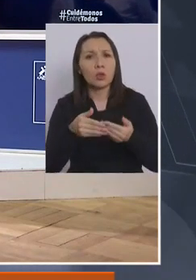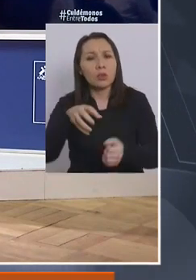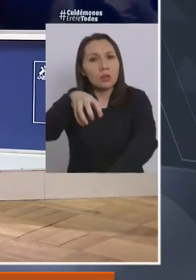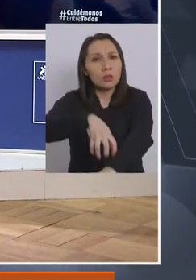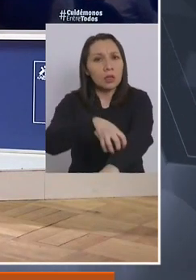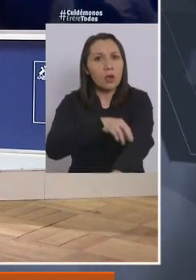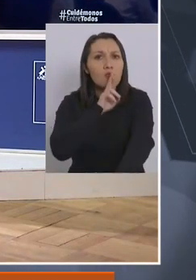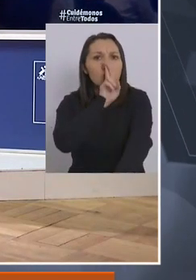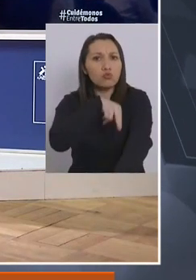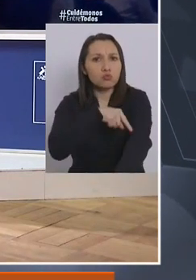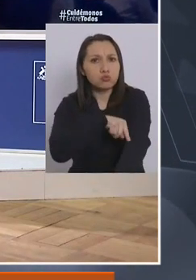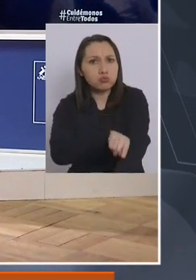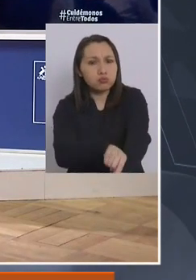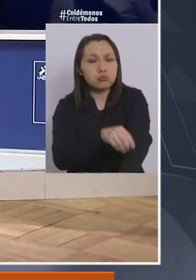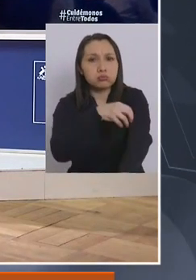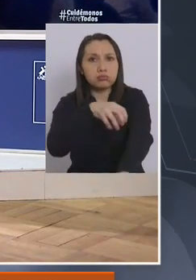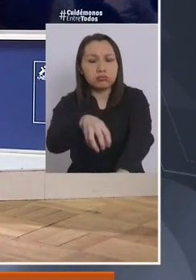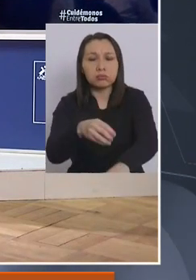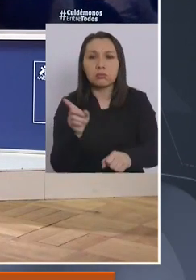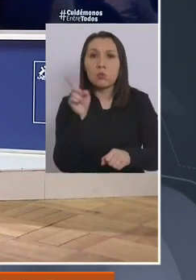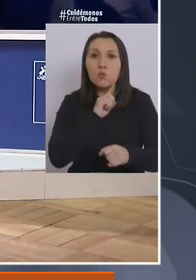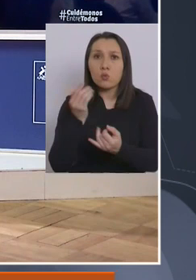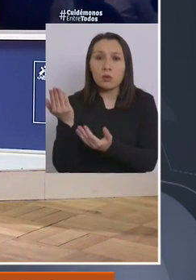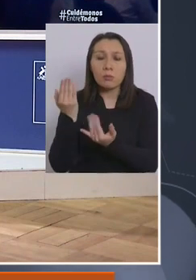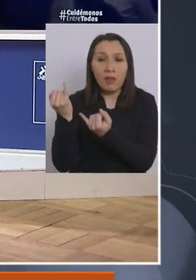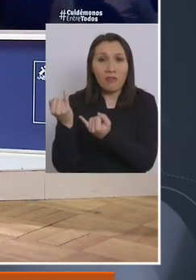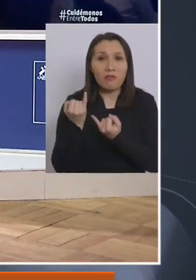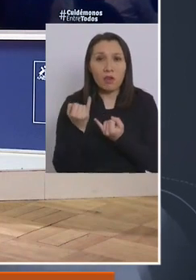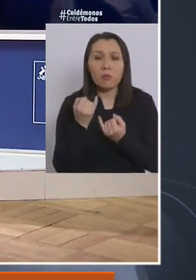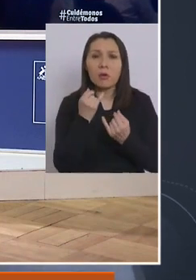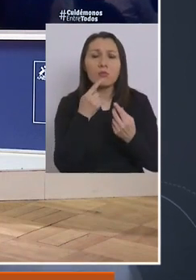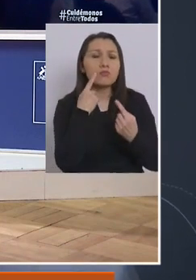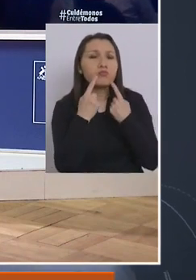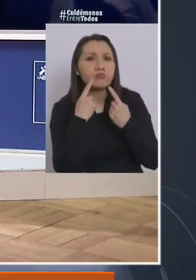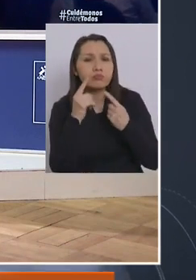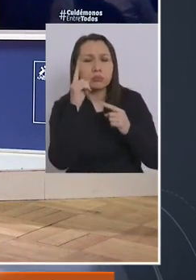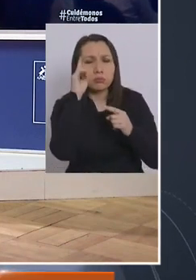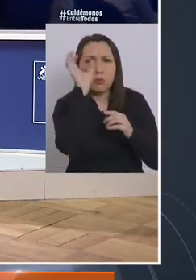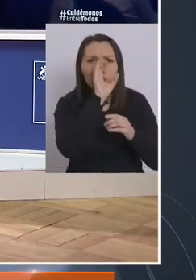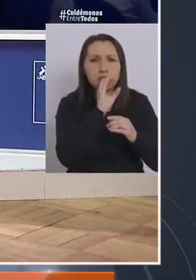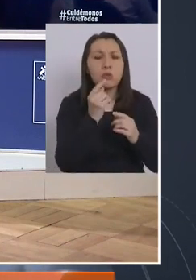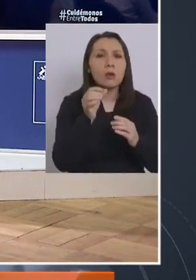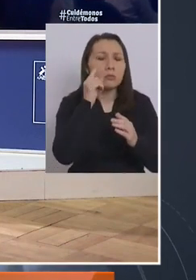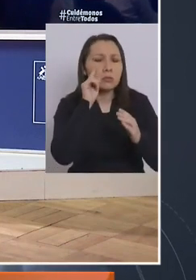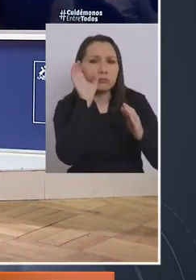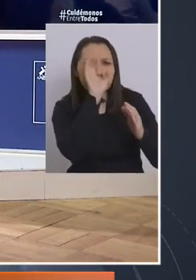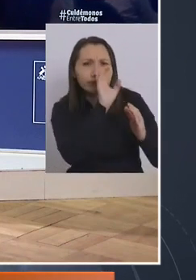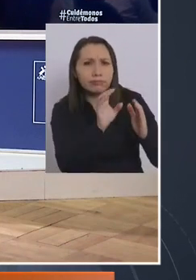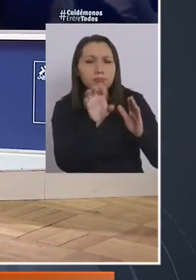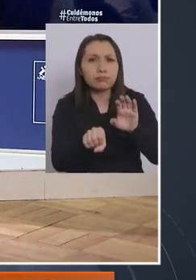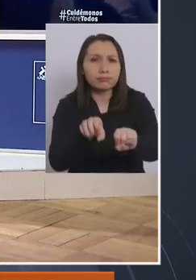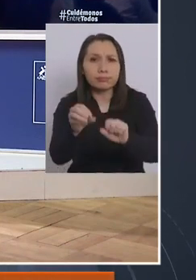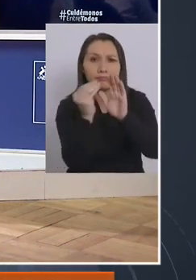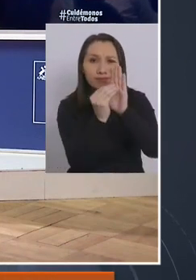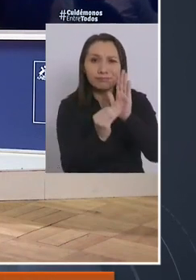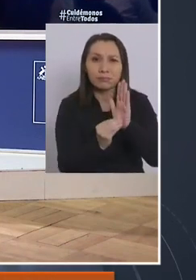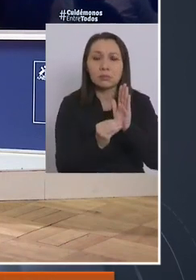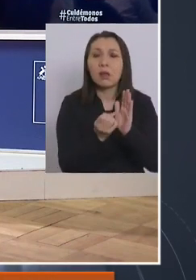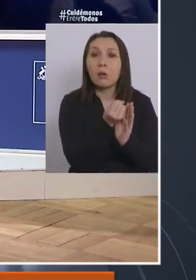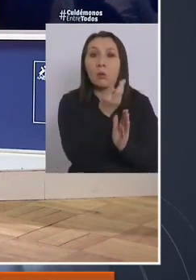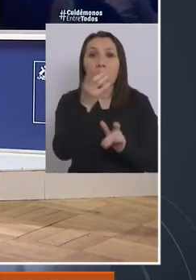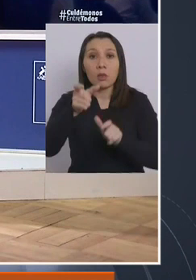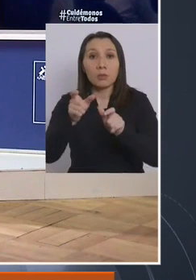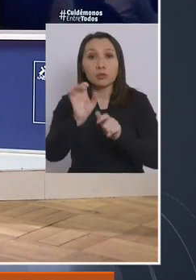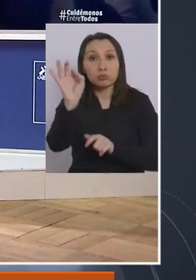regiones del sur del país. En el último informe, con los indicadores de testeo, trazabilidad y aislamiento, cuenta que la proporción de casos